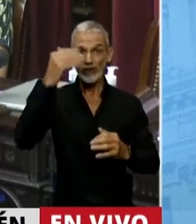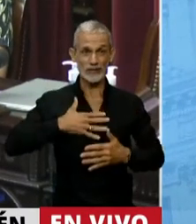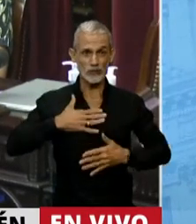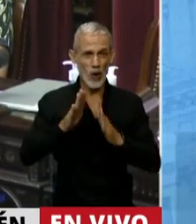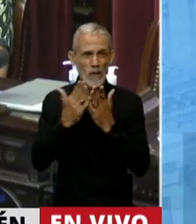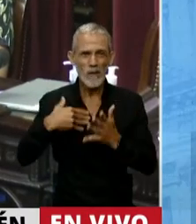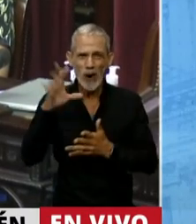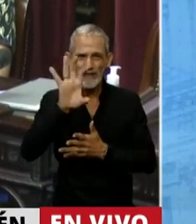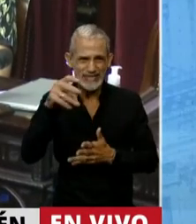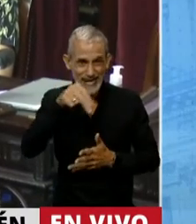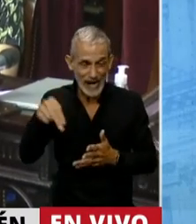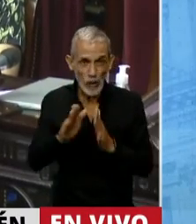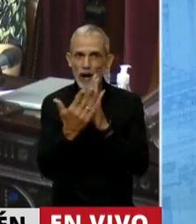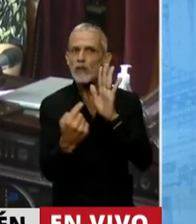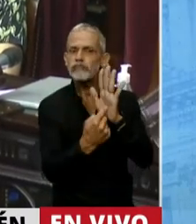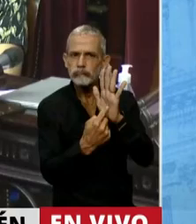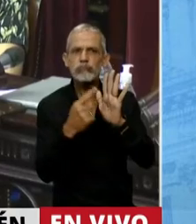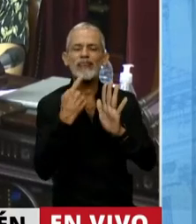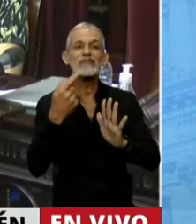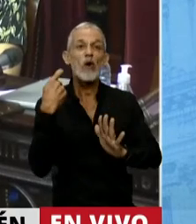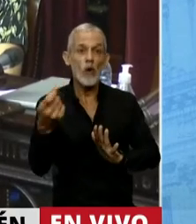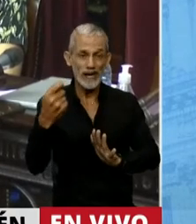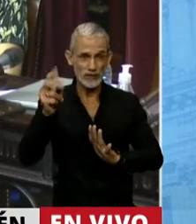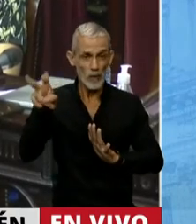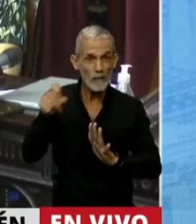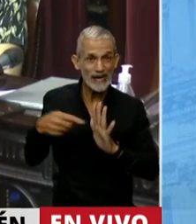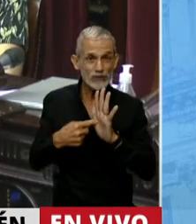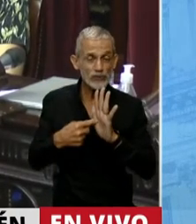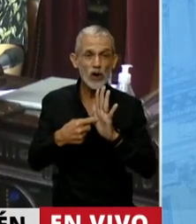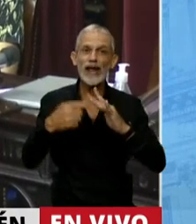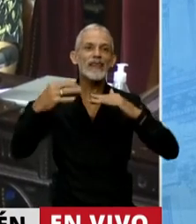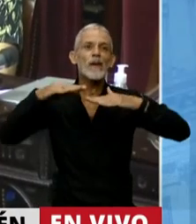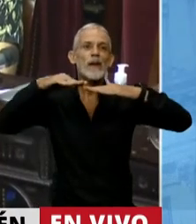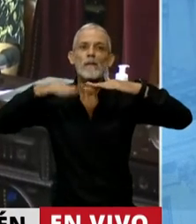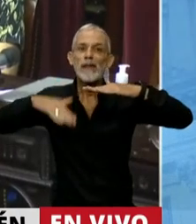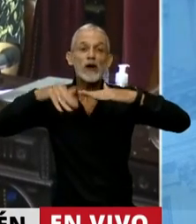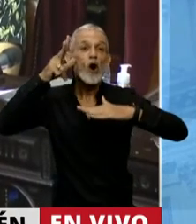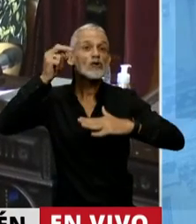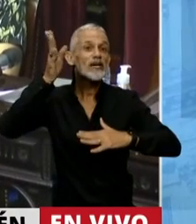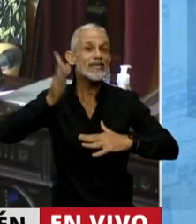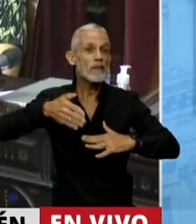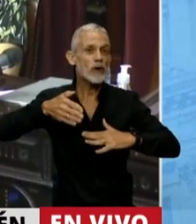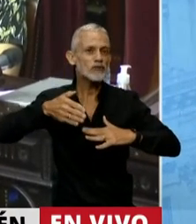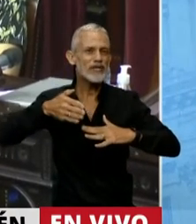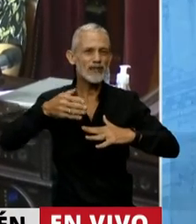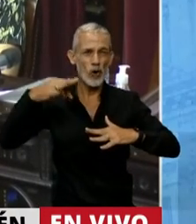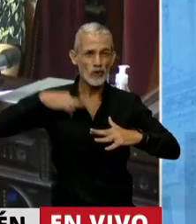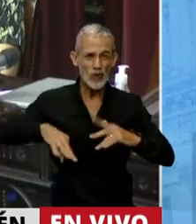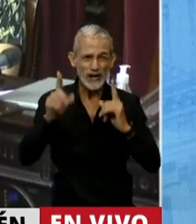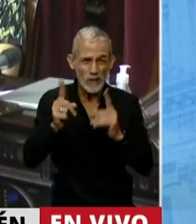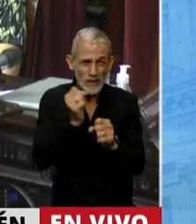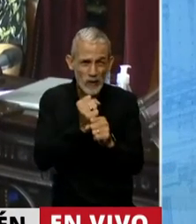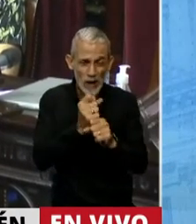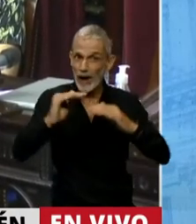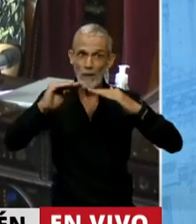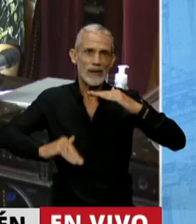provincial establece que las jubilaciones y pensiones no serán menores al 80% de lo que percibe al